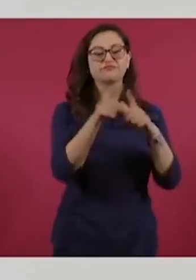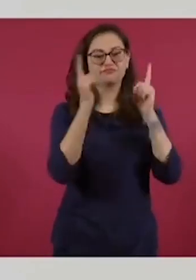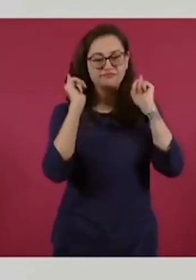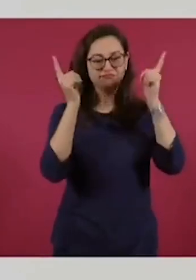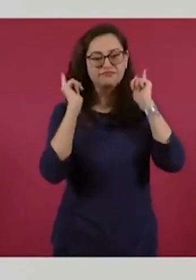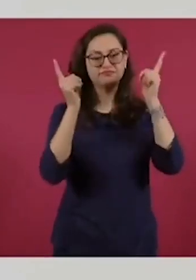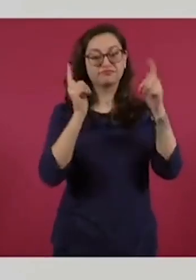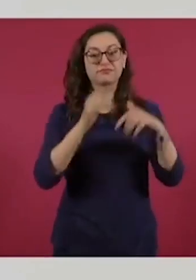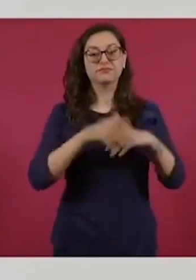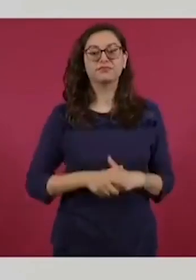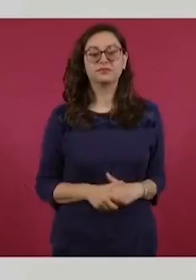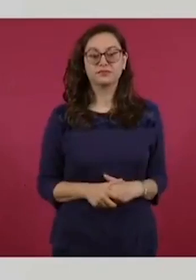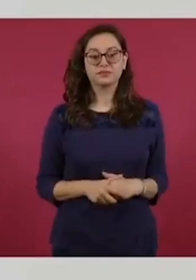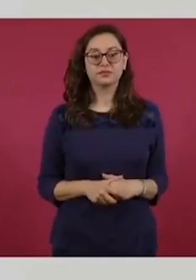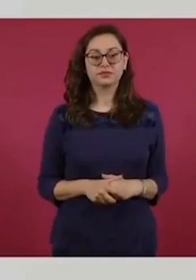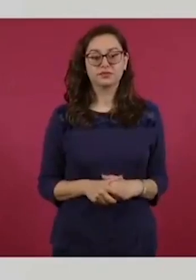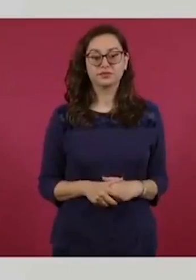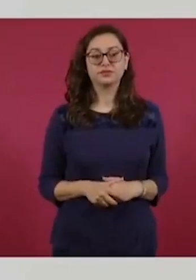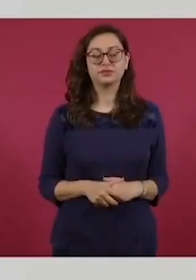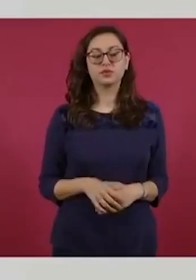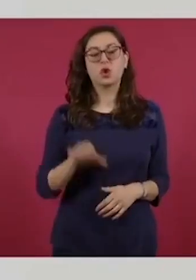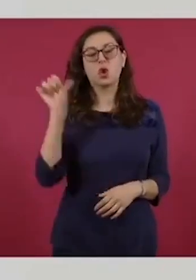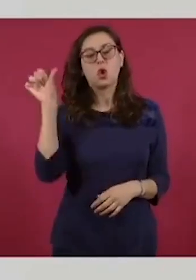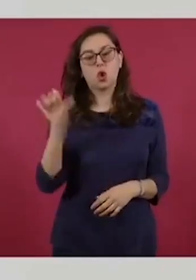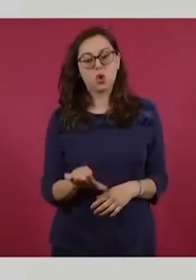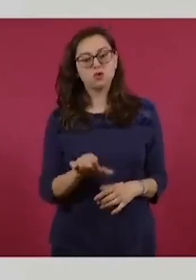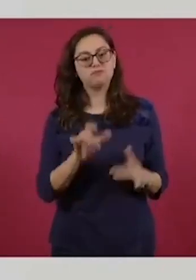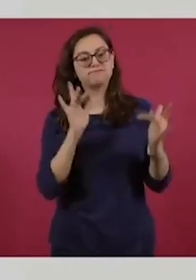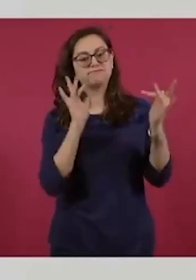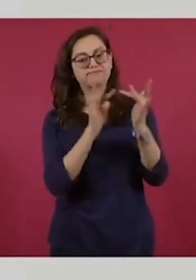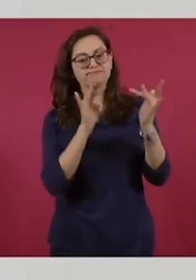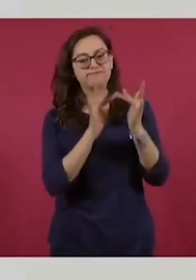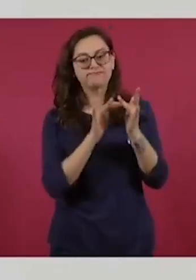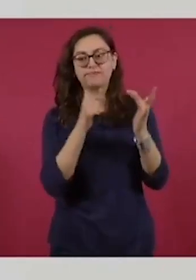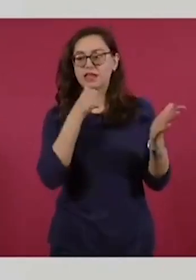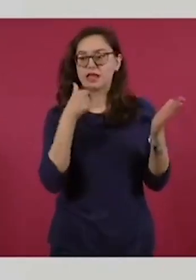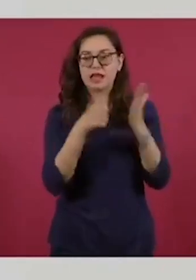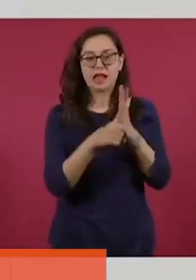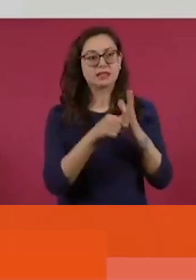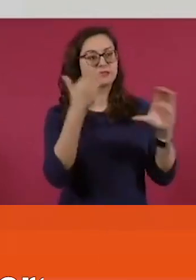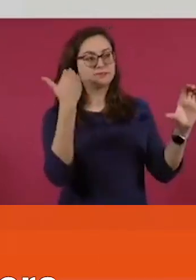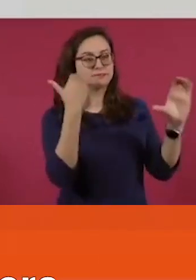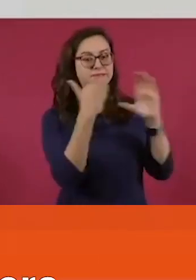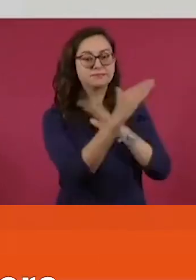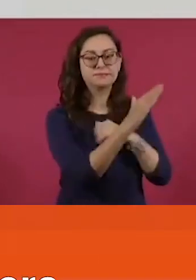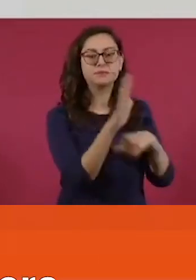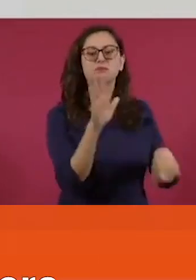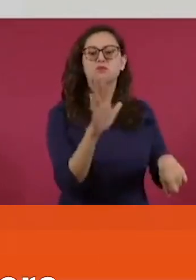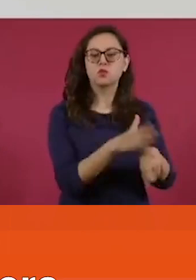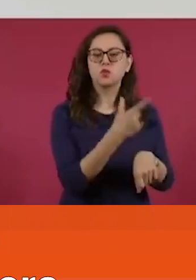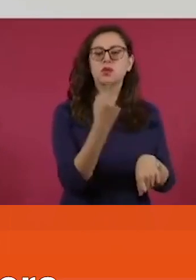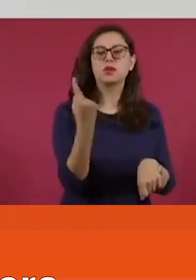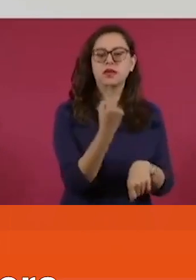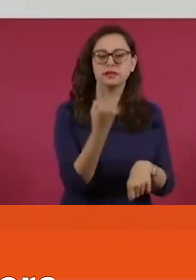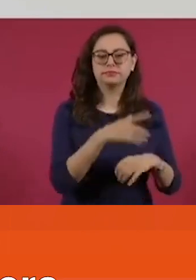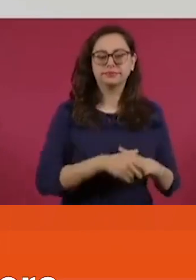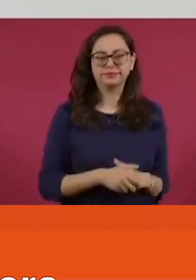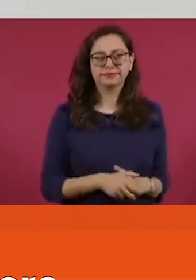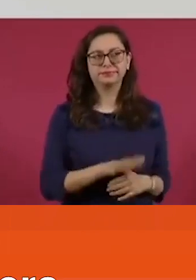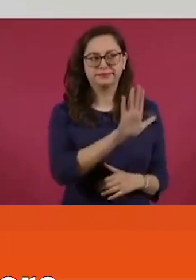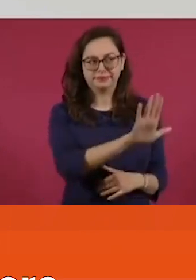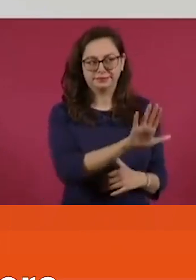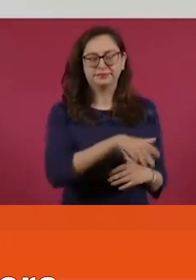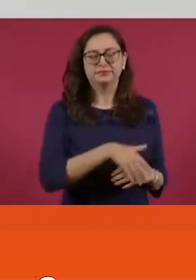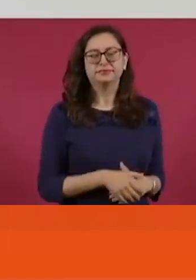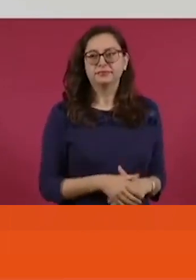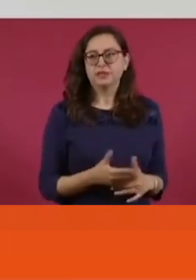En esta ocasión me dirijo a usted para informarle que de tiempo atrás he